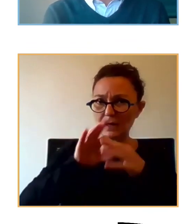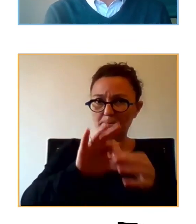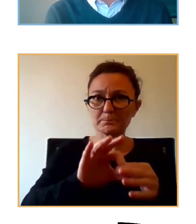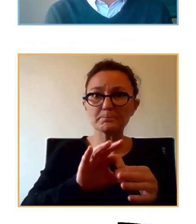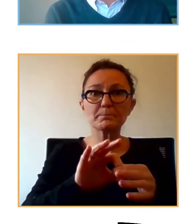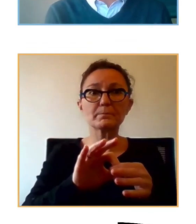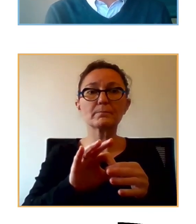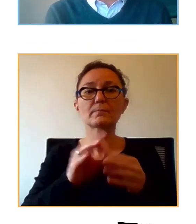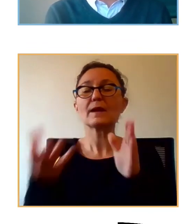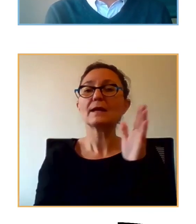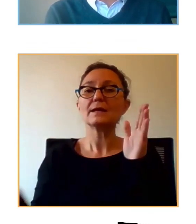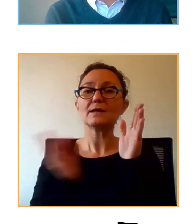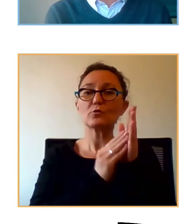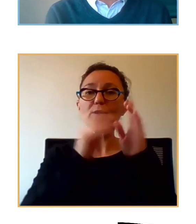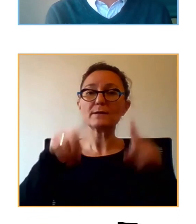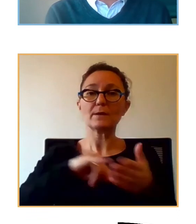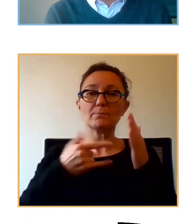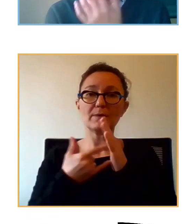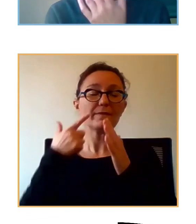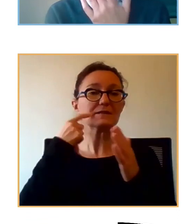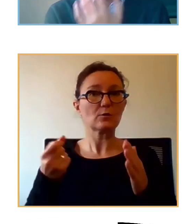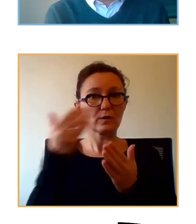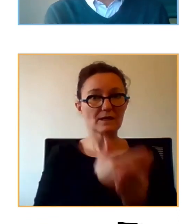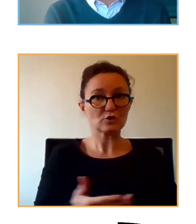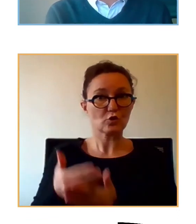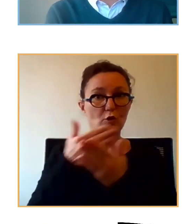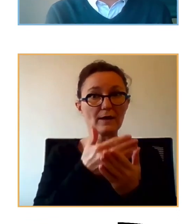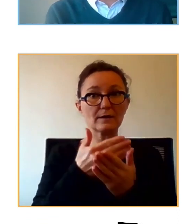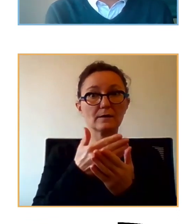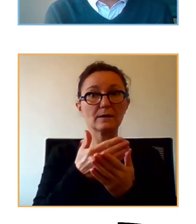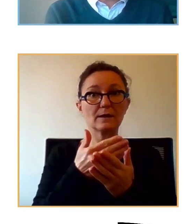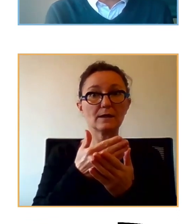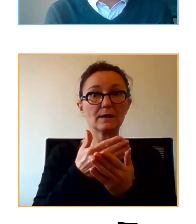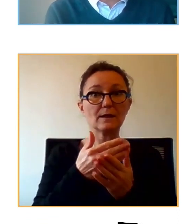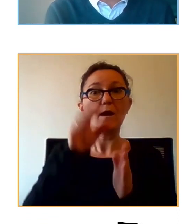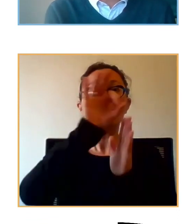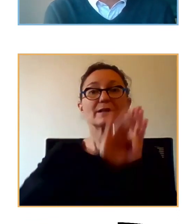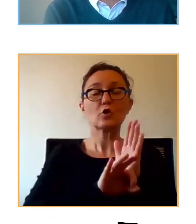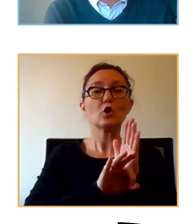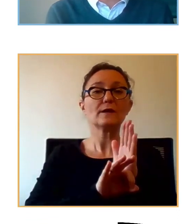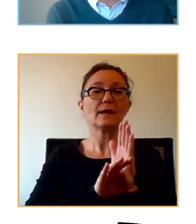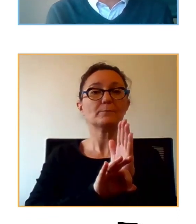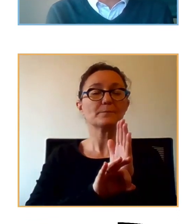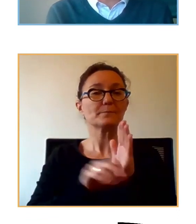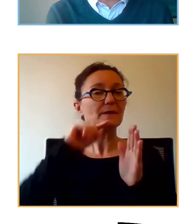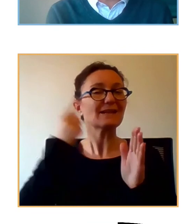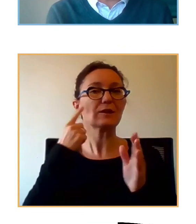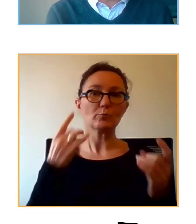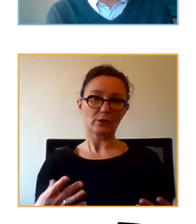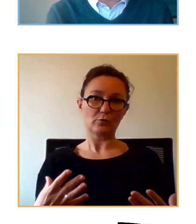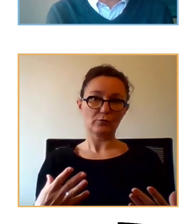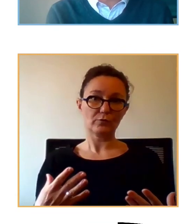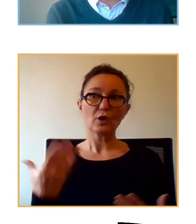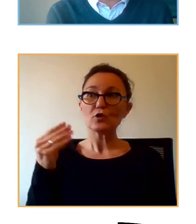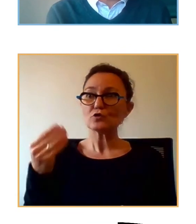incluir también esto en el plan de salud escolar y que hay un protocolo de cribado de detección precoz es esencial si nos lo están diciendo los propios